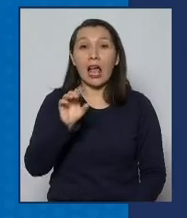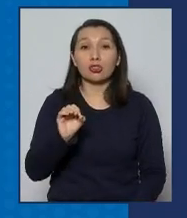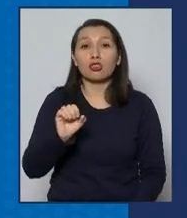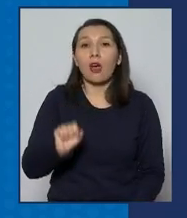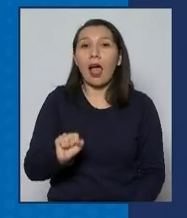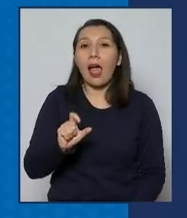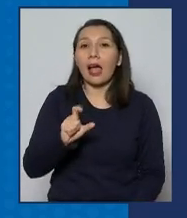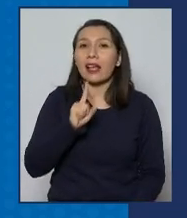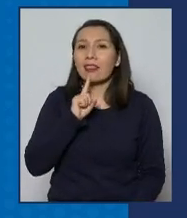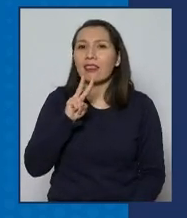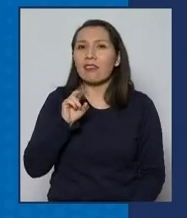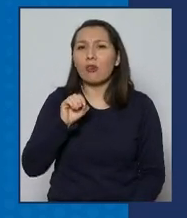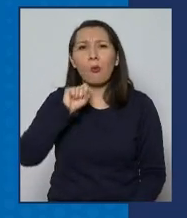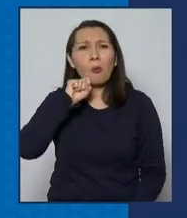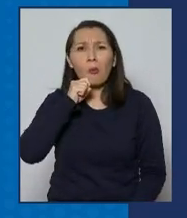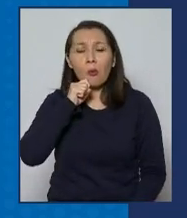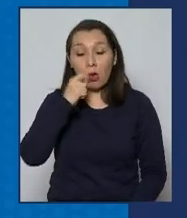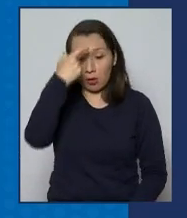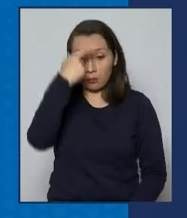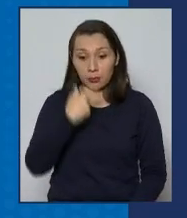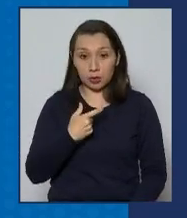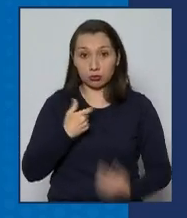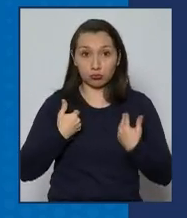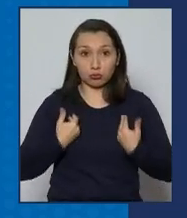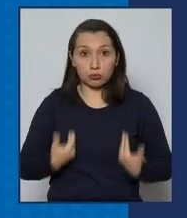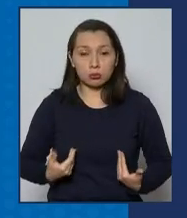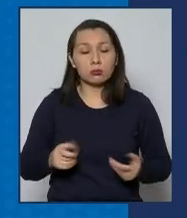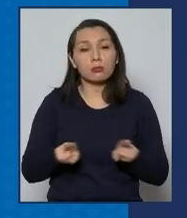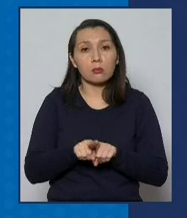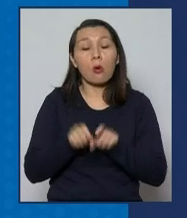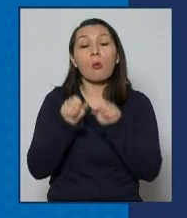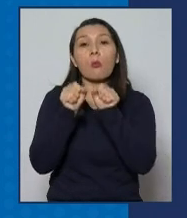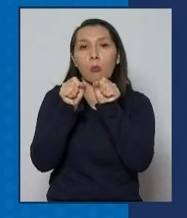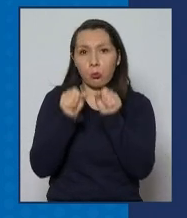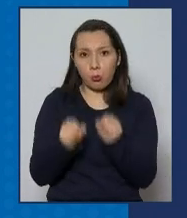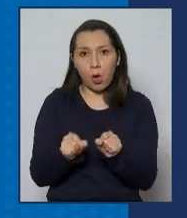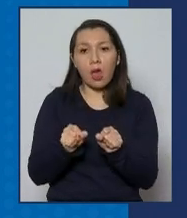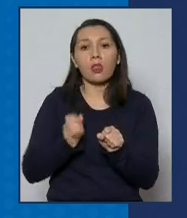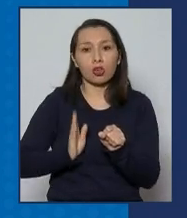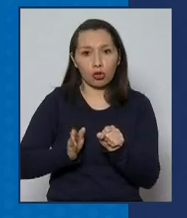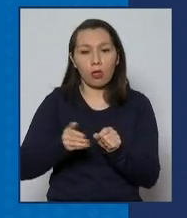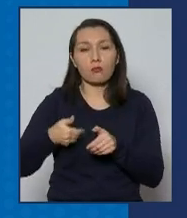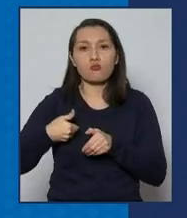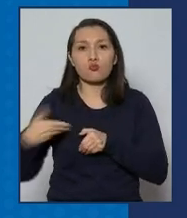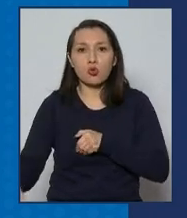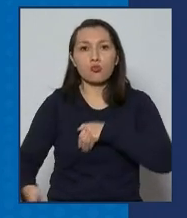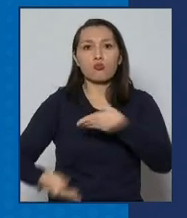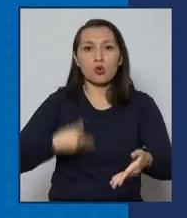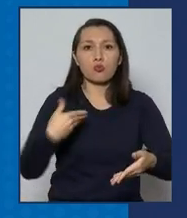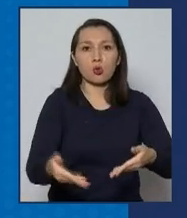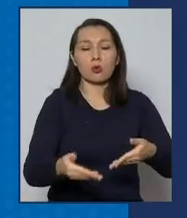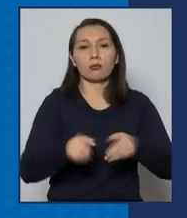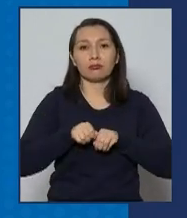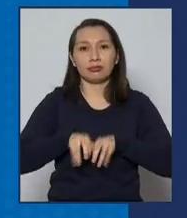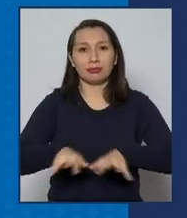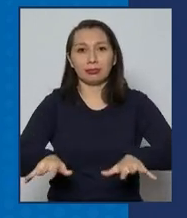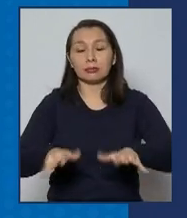es una persona que desde el punto de vista sanitario tiene la potencialidad de contagiar a otro